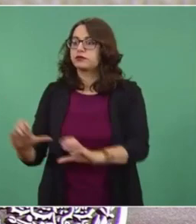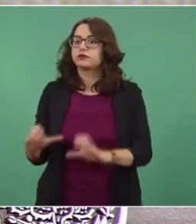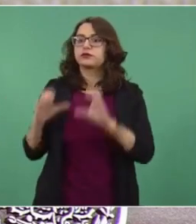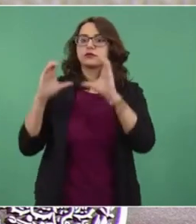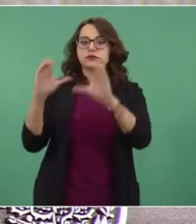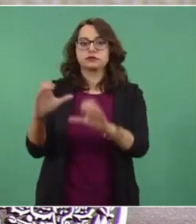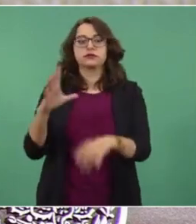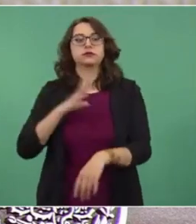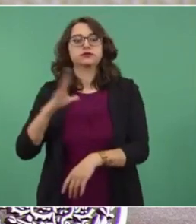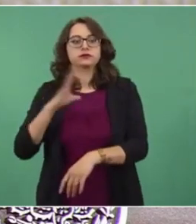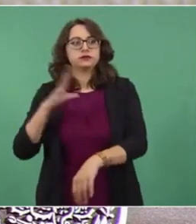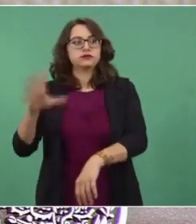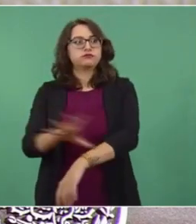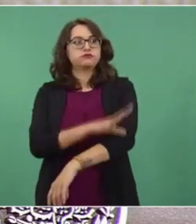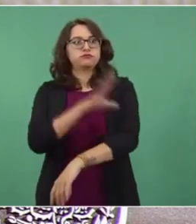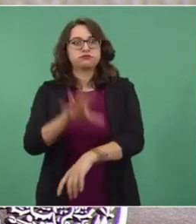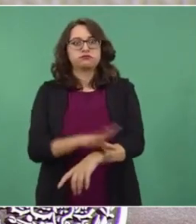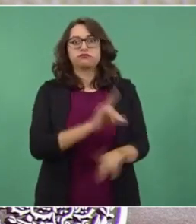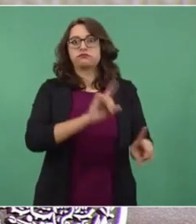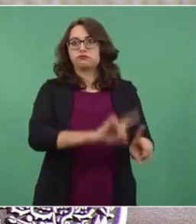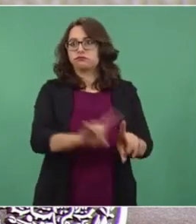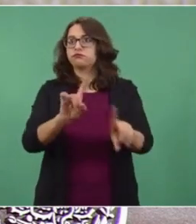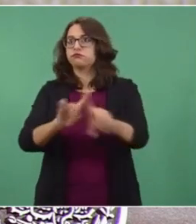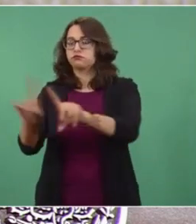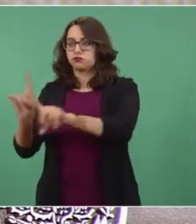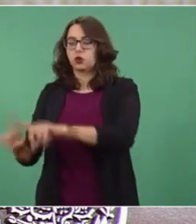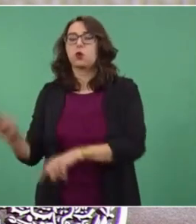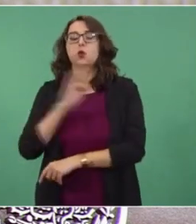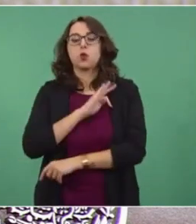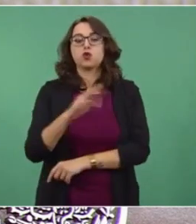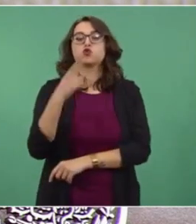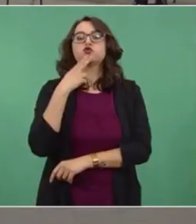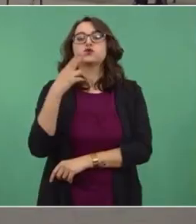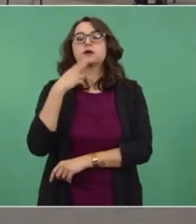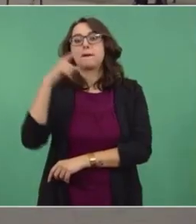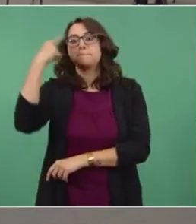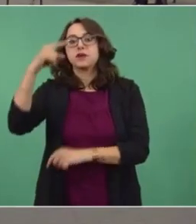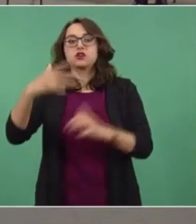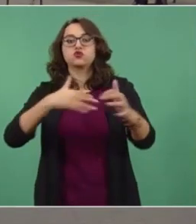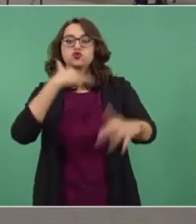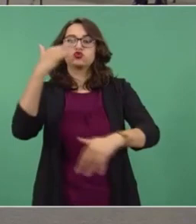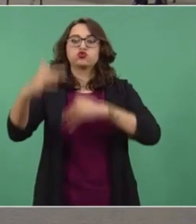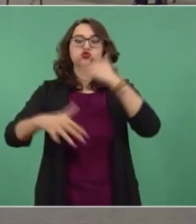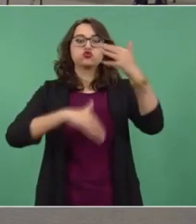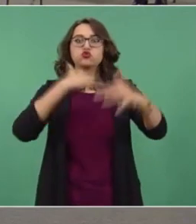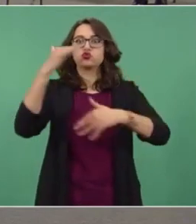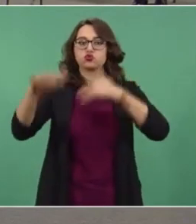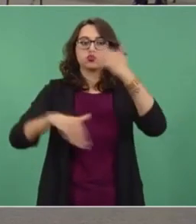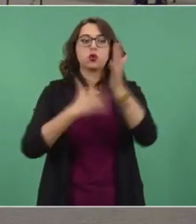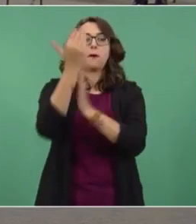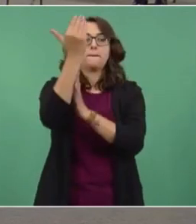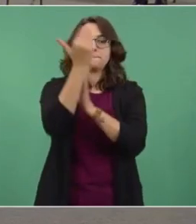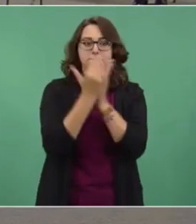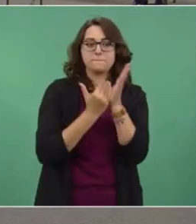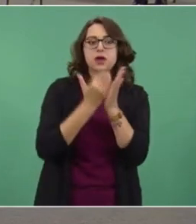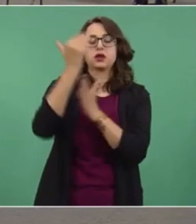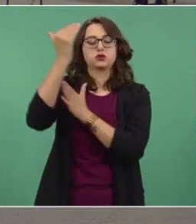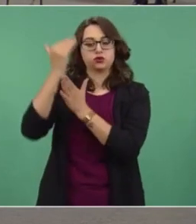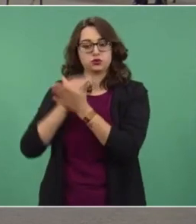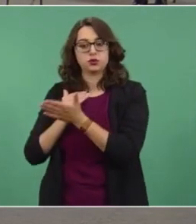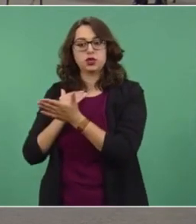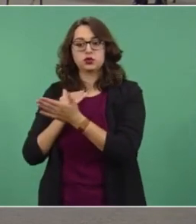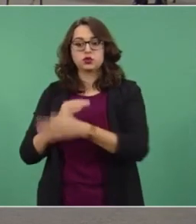de las que dispone la nación, con el fin de reducir las emisiones de gases y componentes de efecto